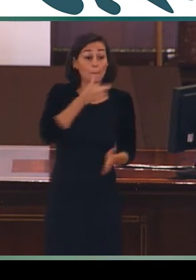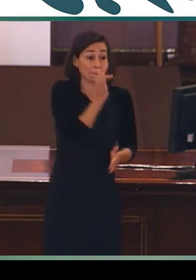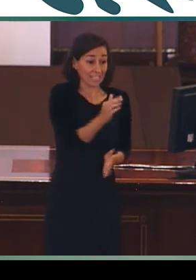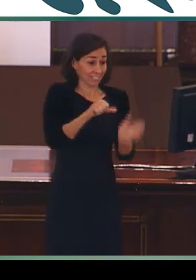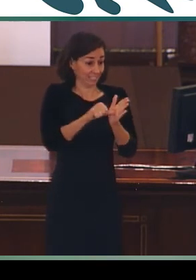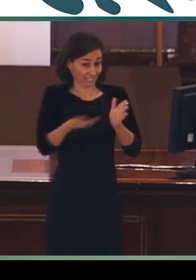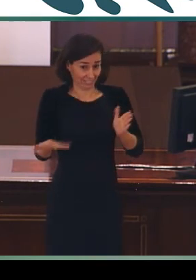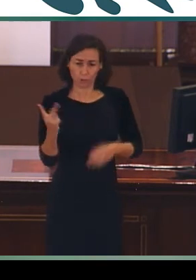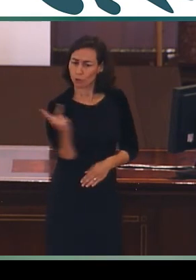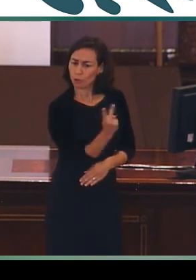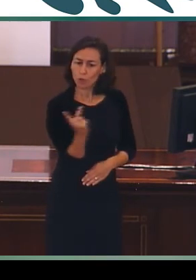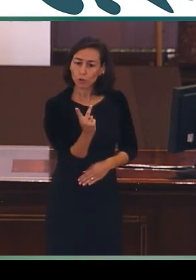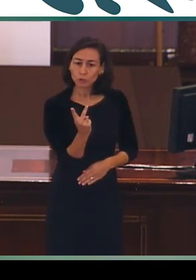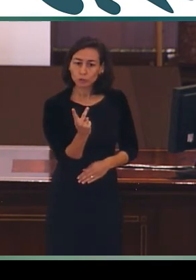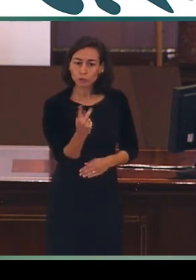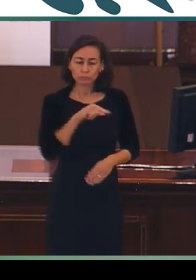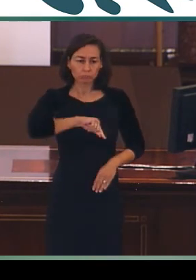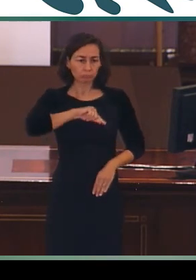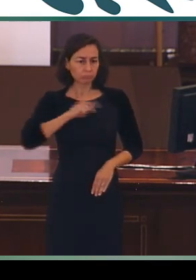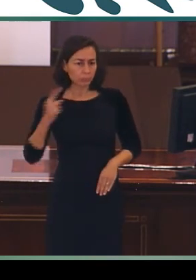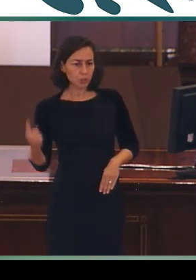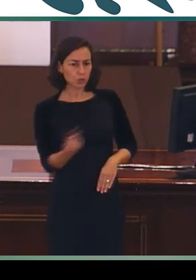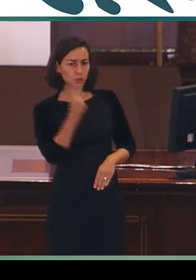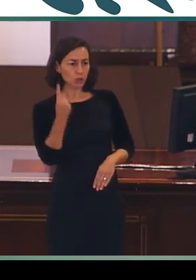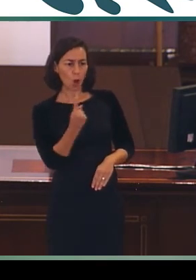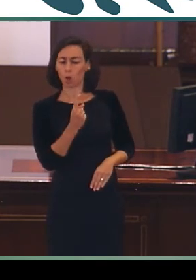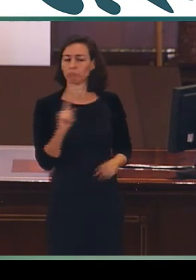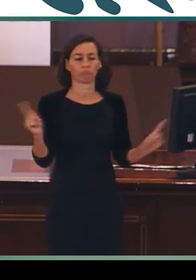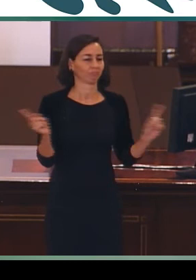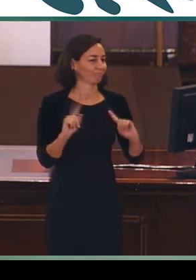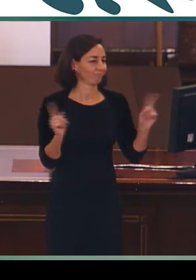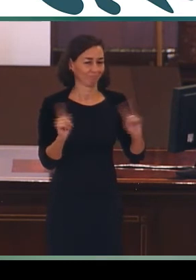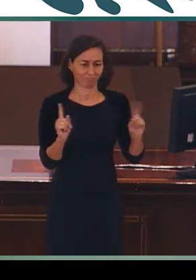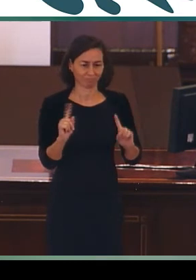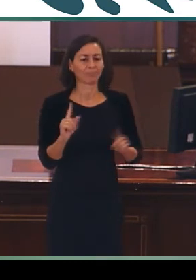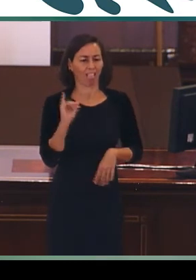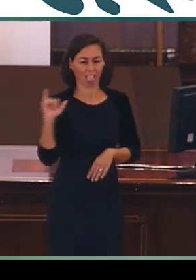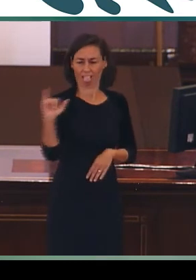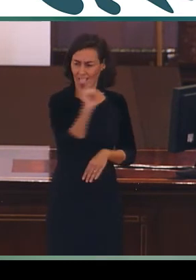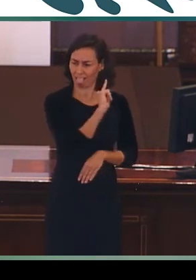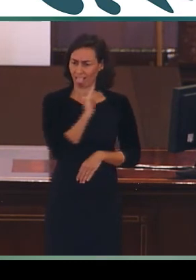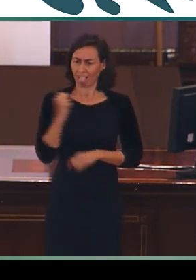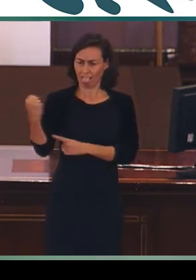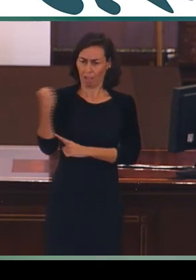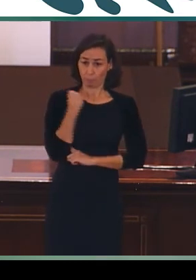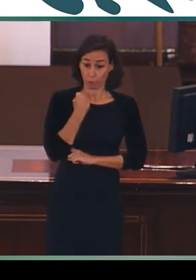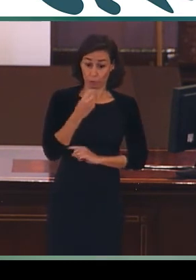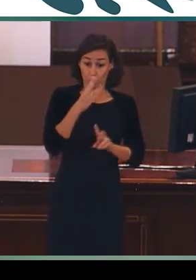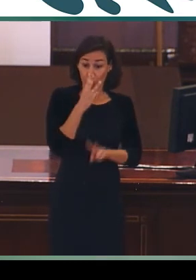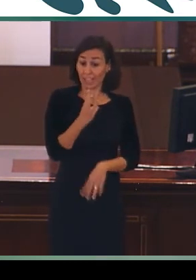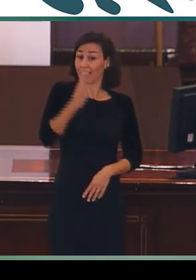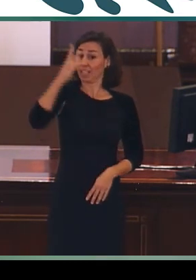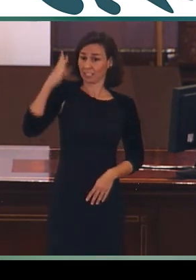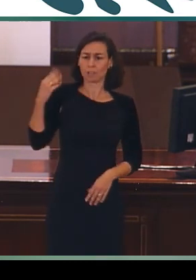lingüística no están solos ante tanta responsabilidad y compromiso. durante estos tres años han sabido